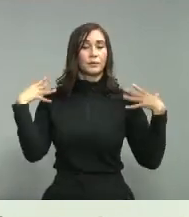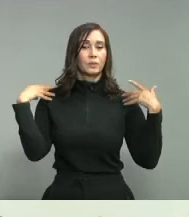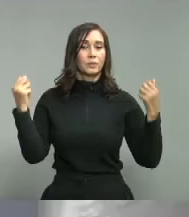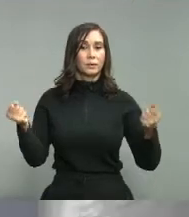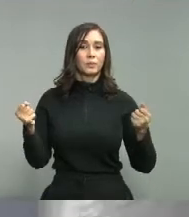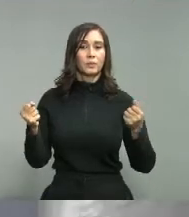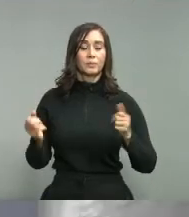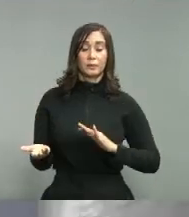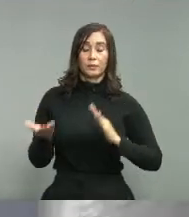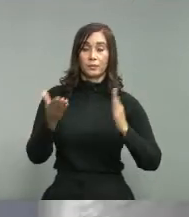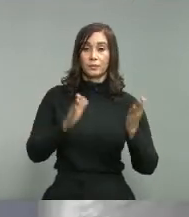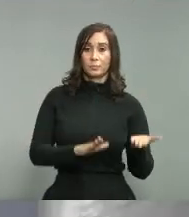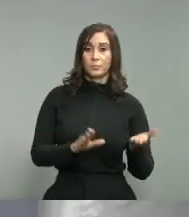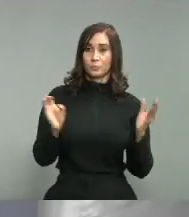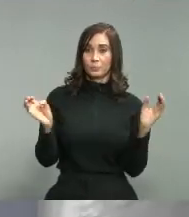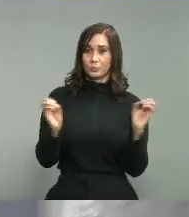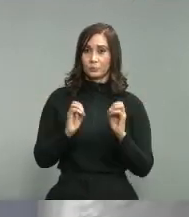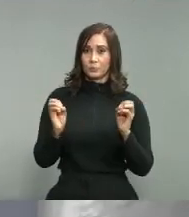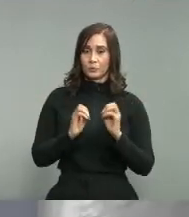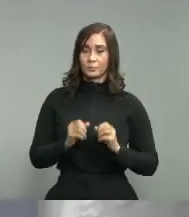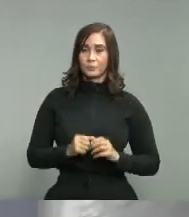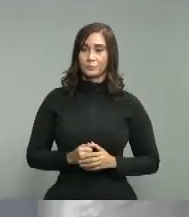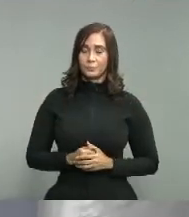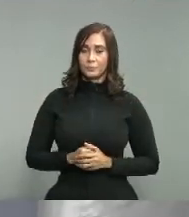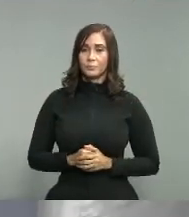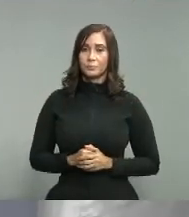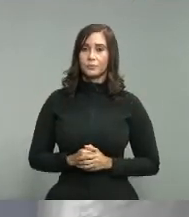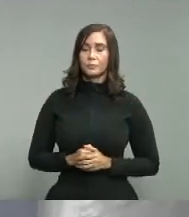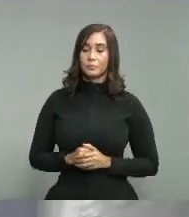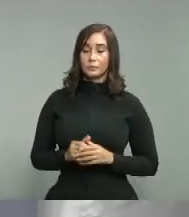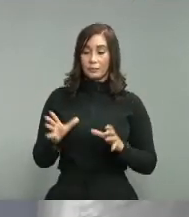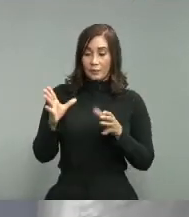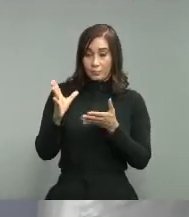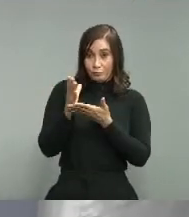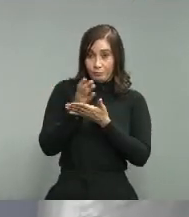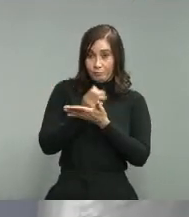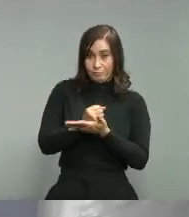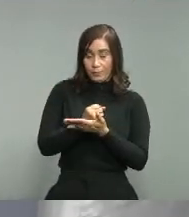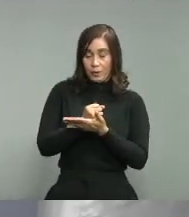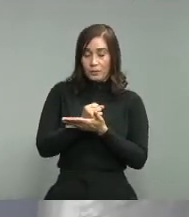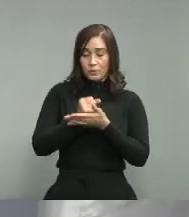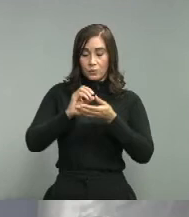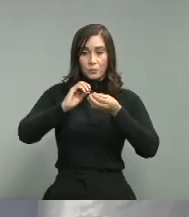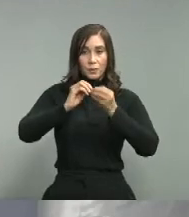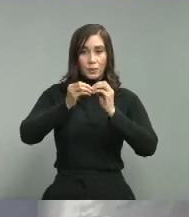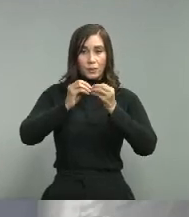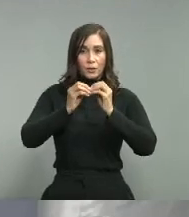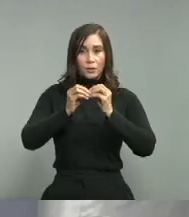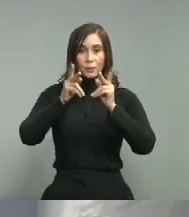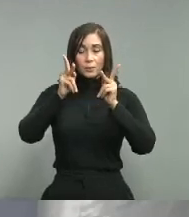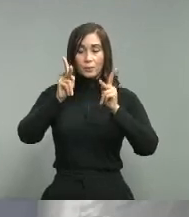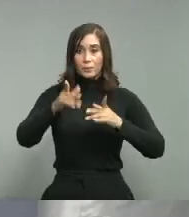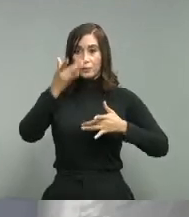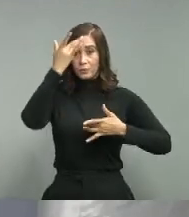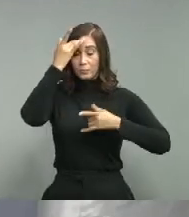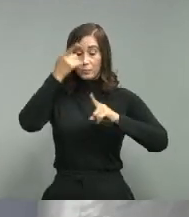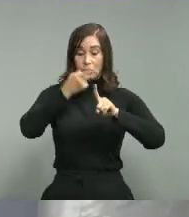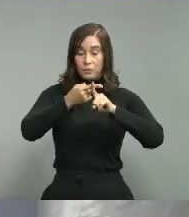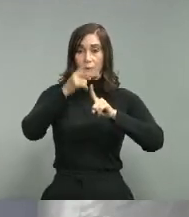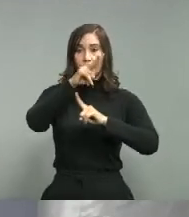0 fallecimiento en resumen el número de casos nuevos registrados